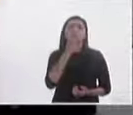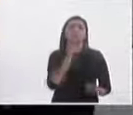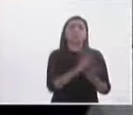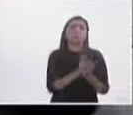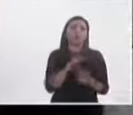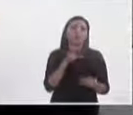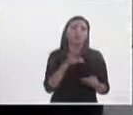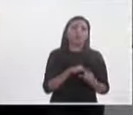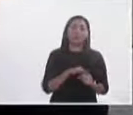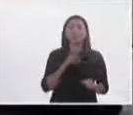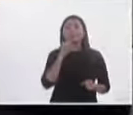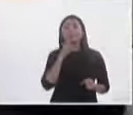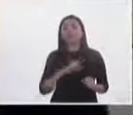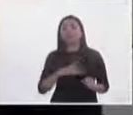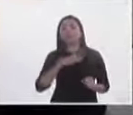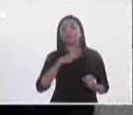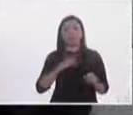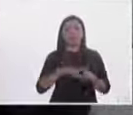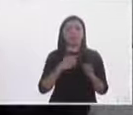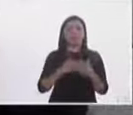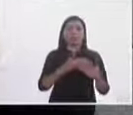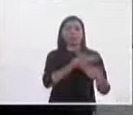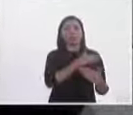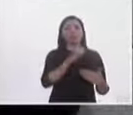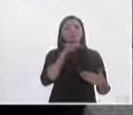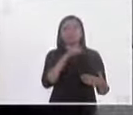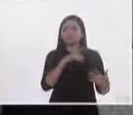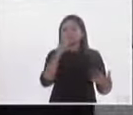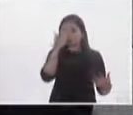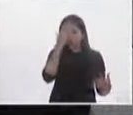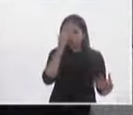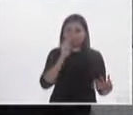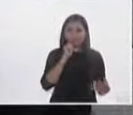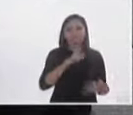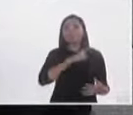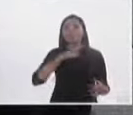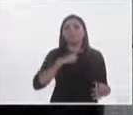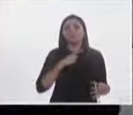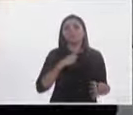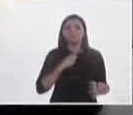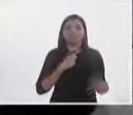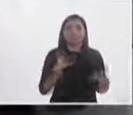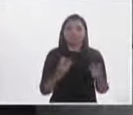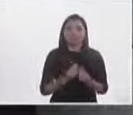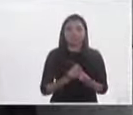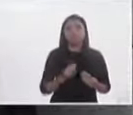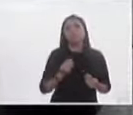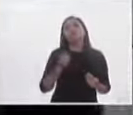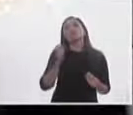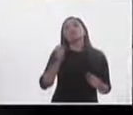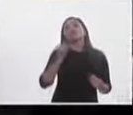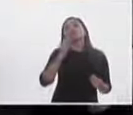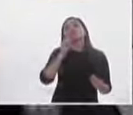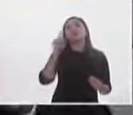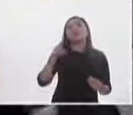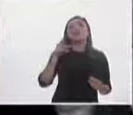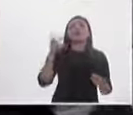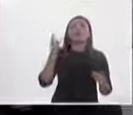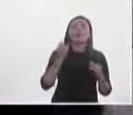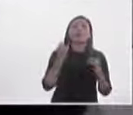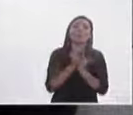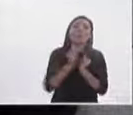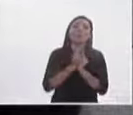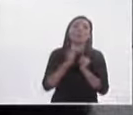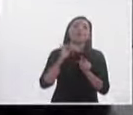el tema a través de sus plataformas bueno insisto yo para mí es fundamental que puedan definir una agenda y tratar de buscar lo que le llamamos nosotros un contato